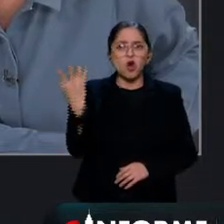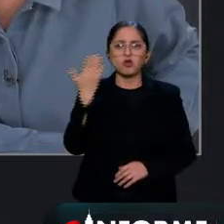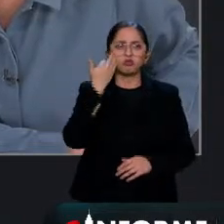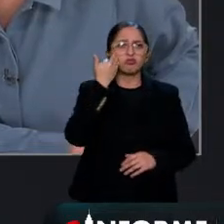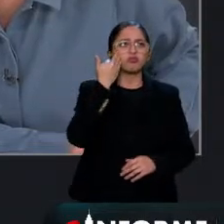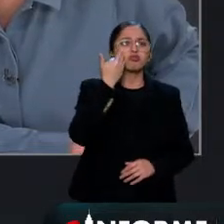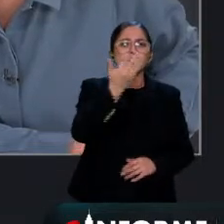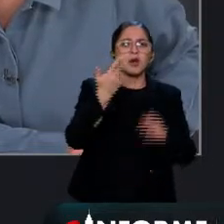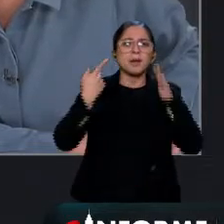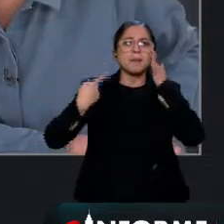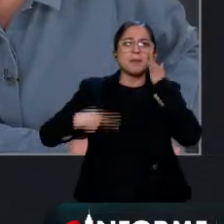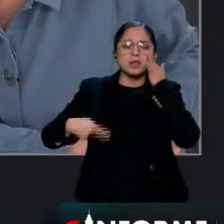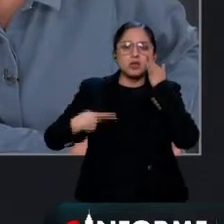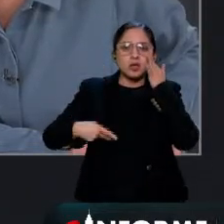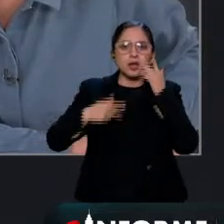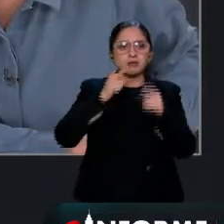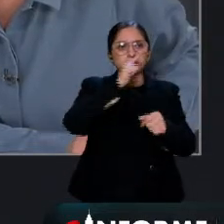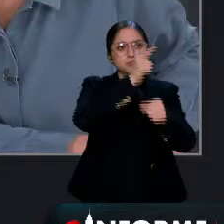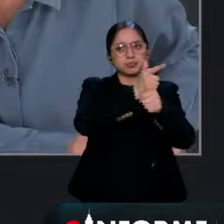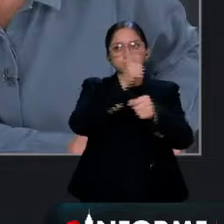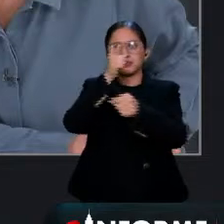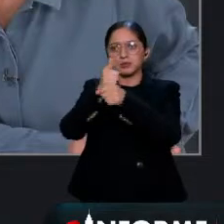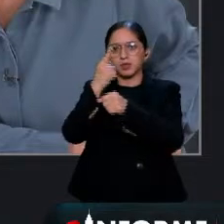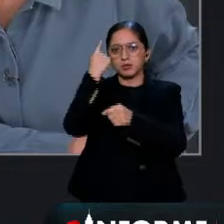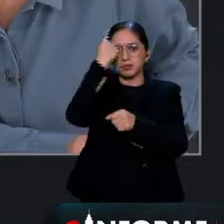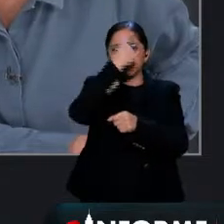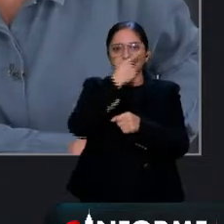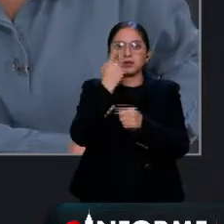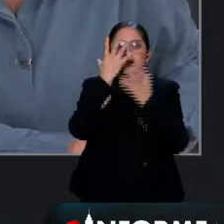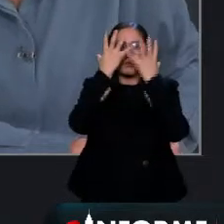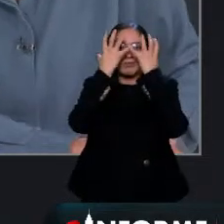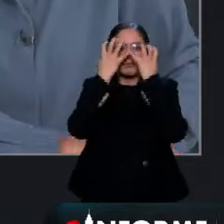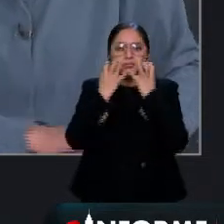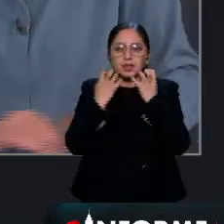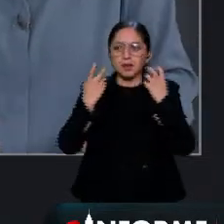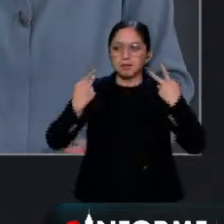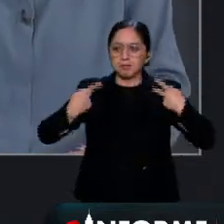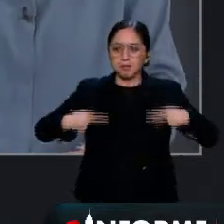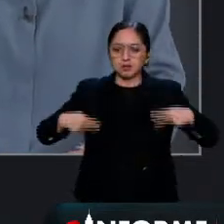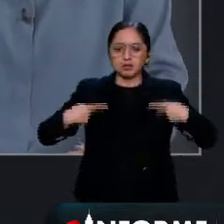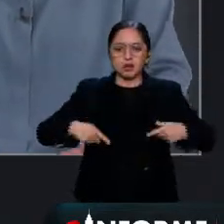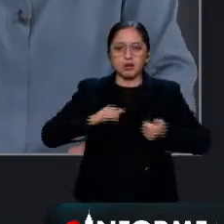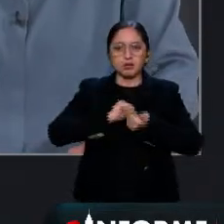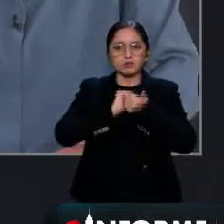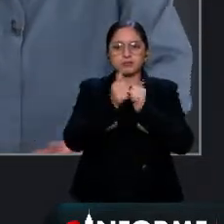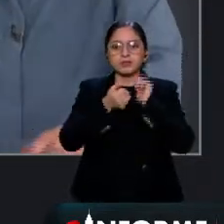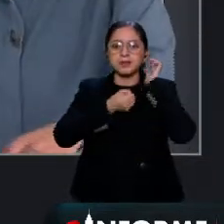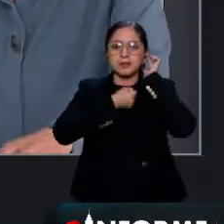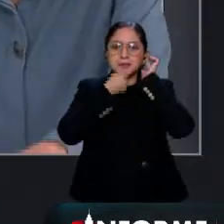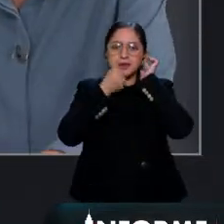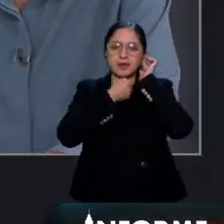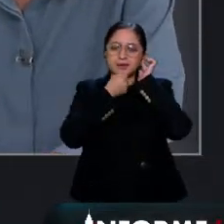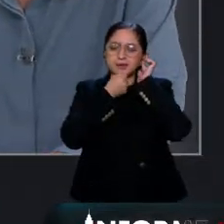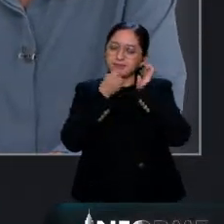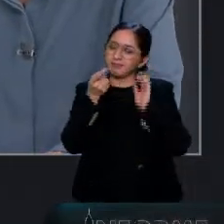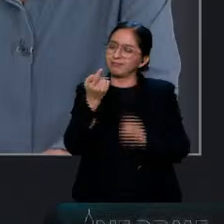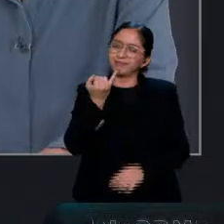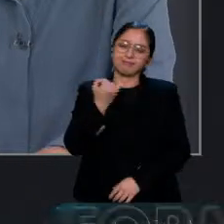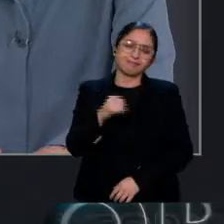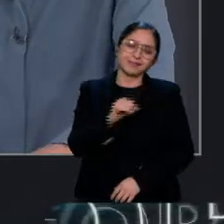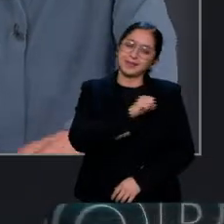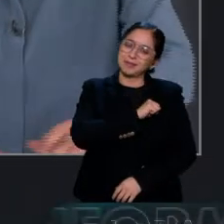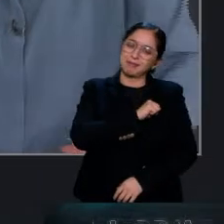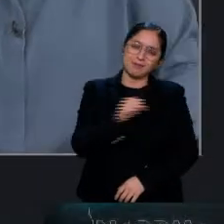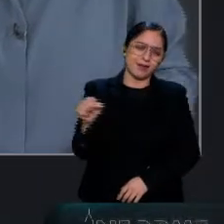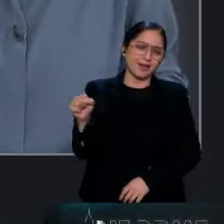para ver el envejecimiento de mis amigos académicos cada vez tan más viejitos ay qué malo no están más viejitos